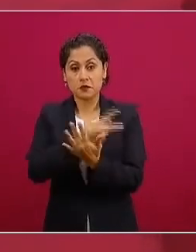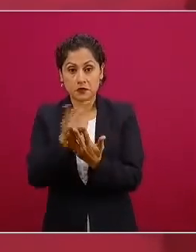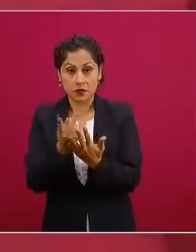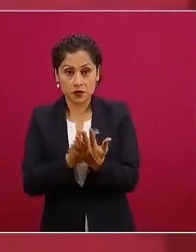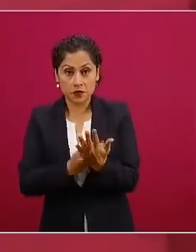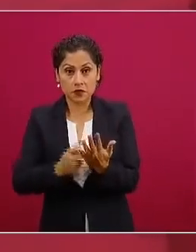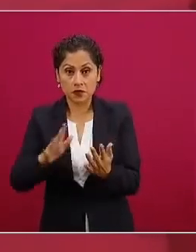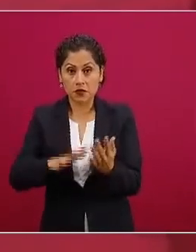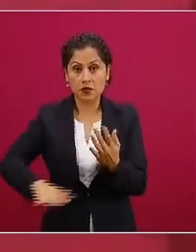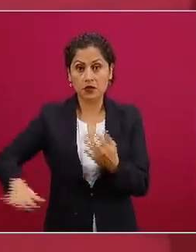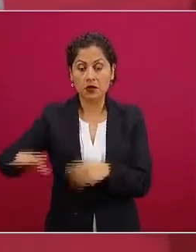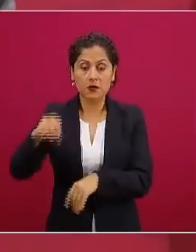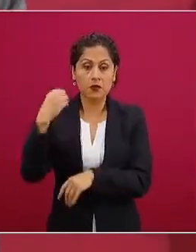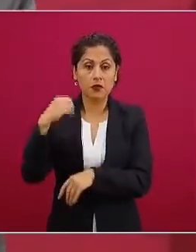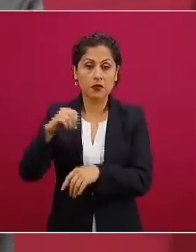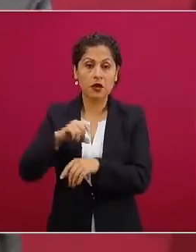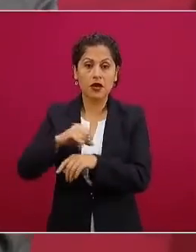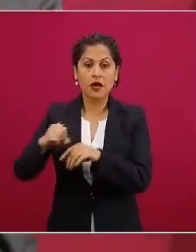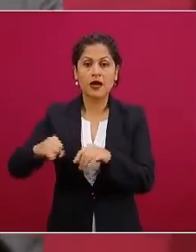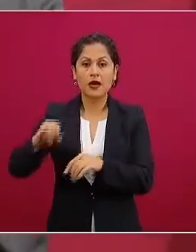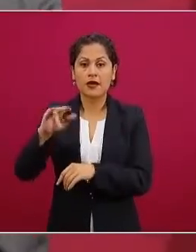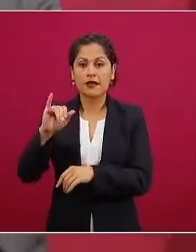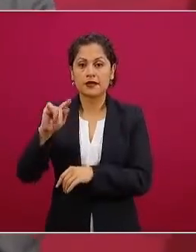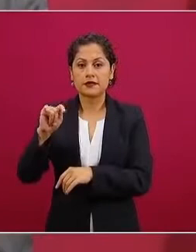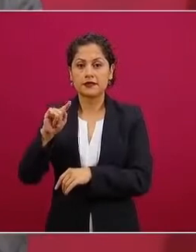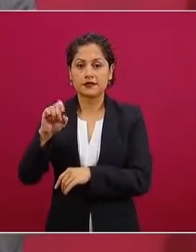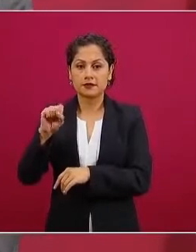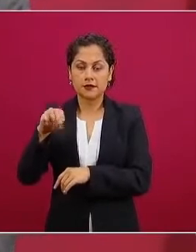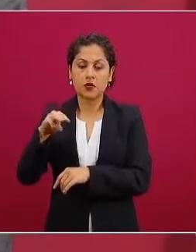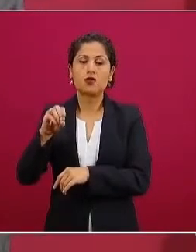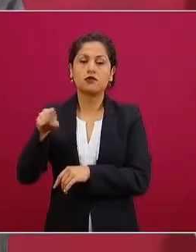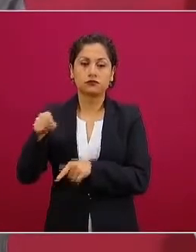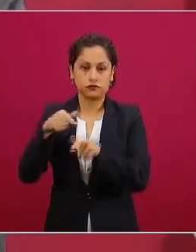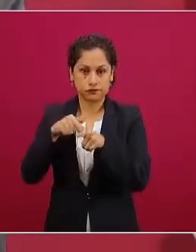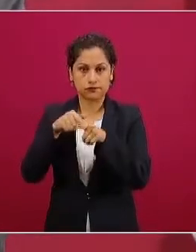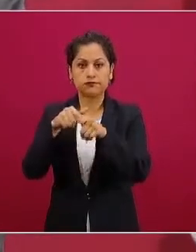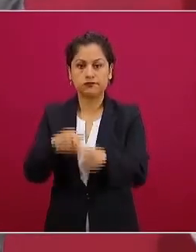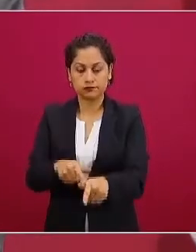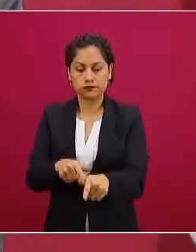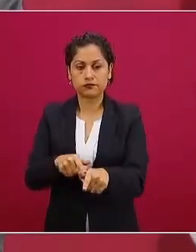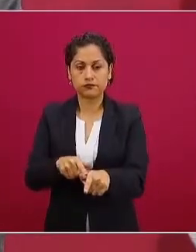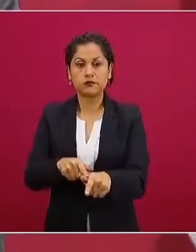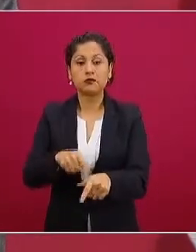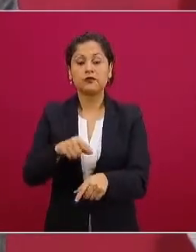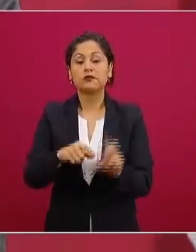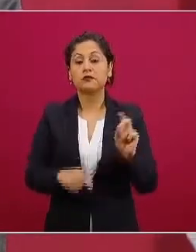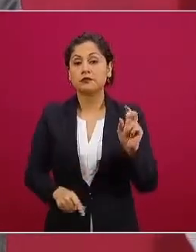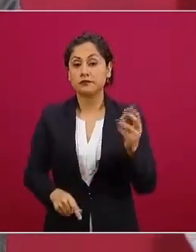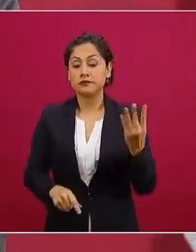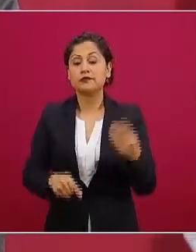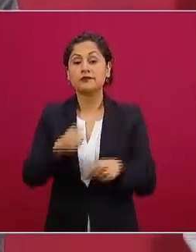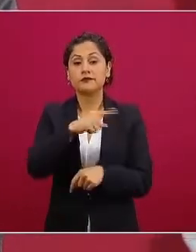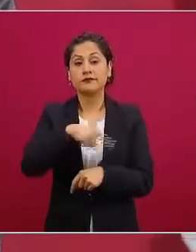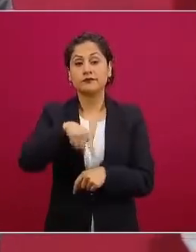Tehuantepec. Treinta y seis, zona libre de la frontera norte.